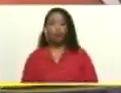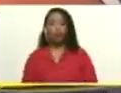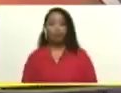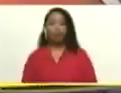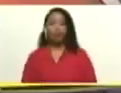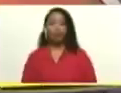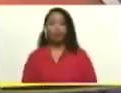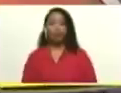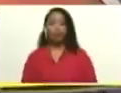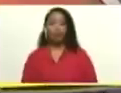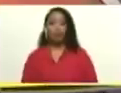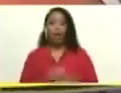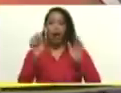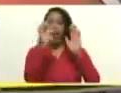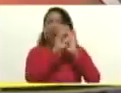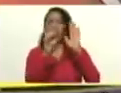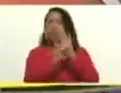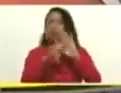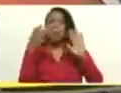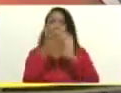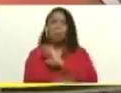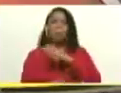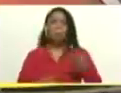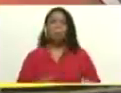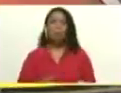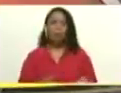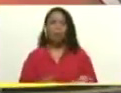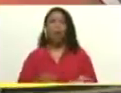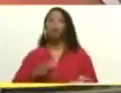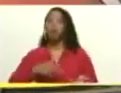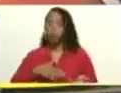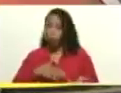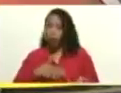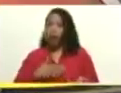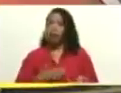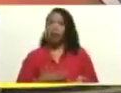es una etapa que pudiera